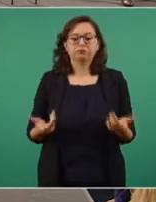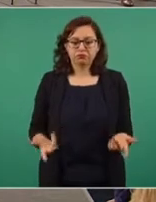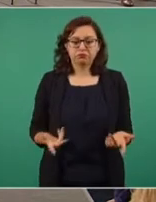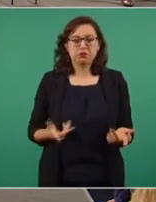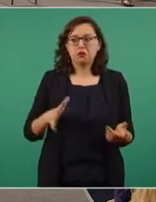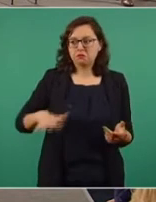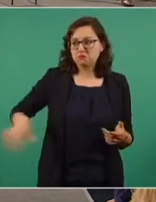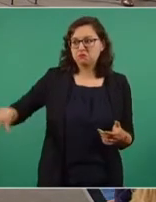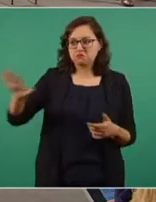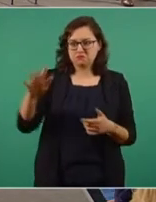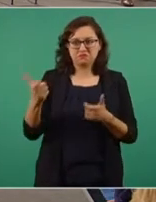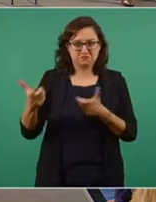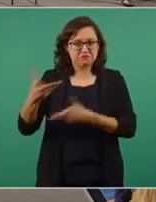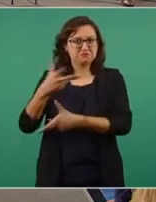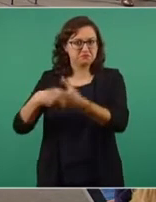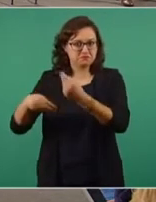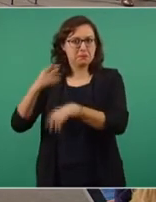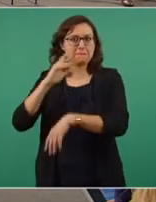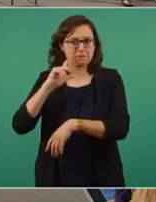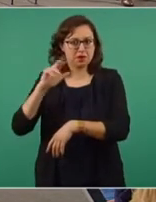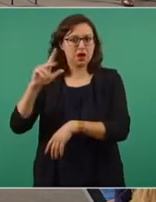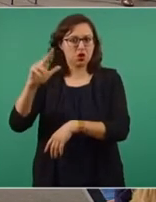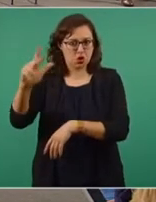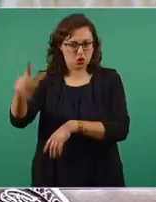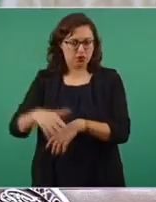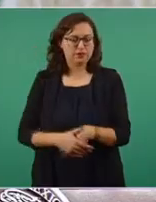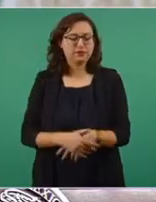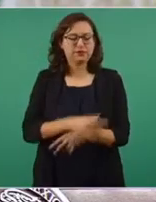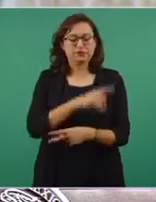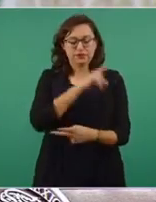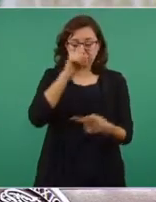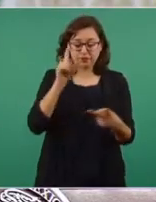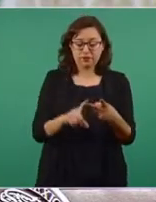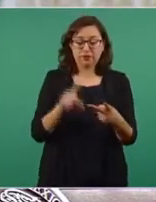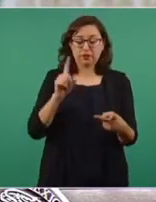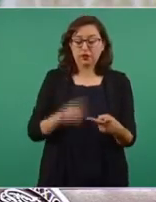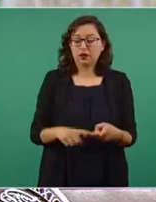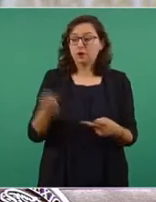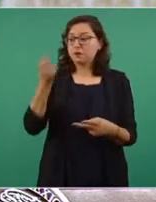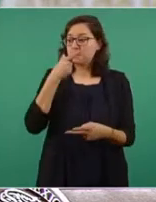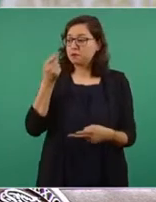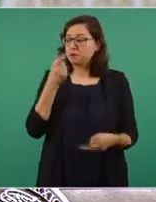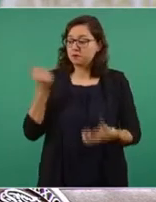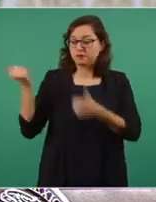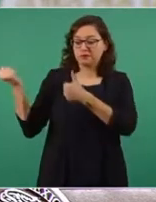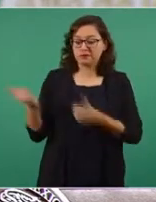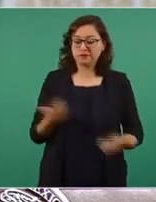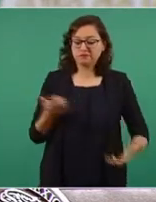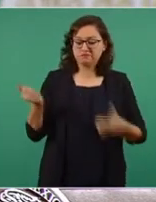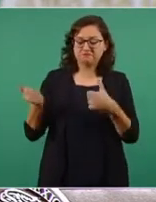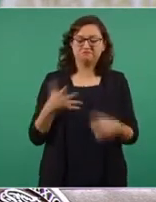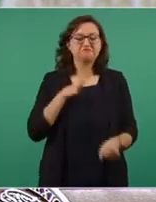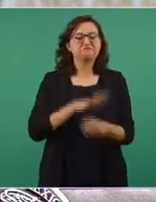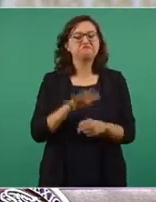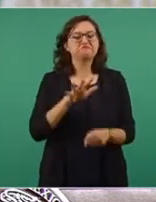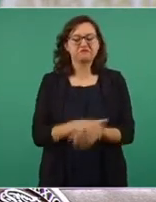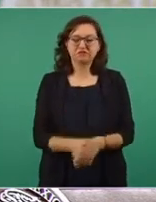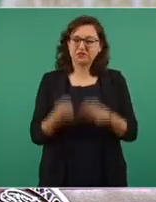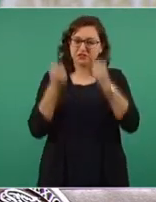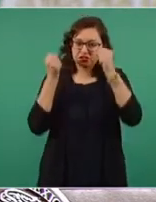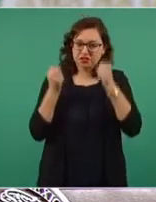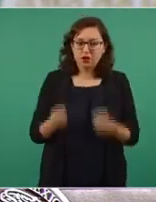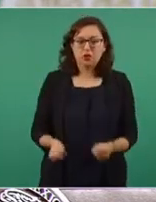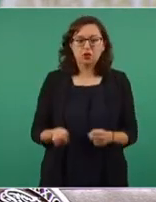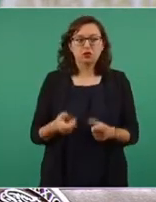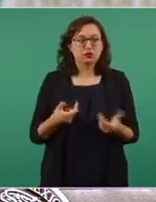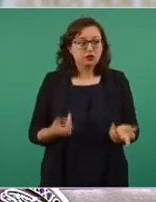menores ingresos. Segundo, abasto garantizado. Al tener acceso al mercado internacional, se garantiza